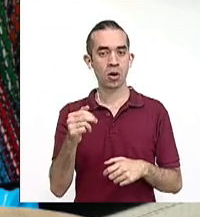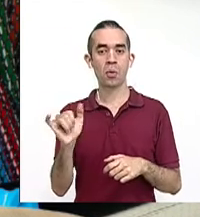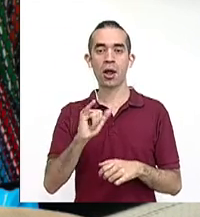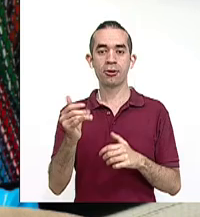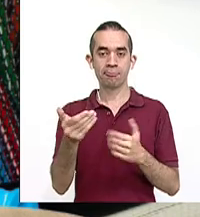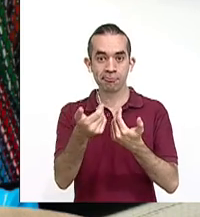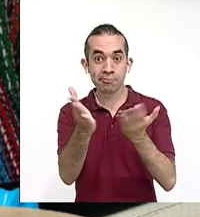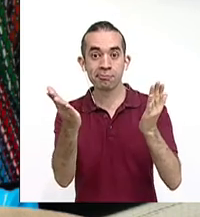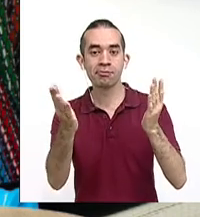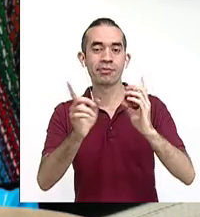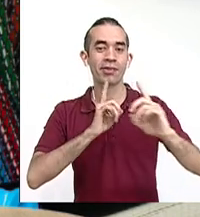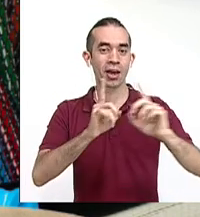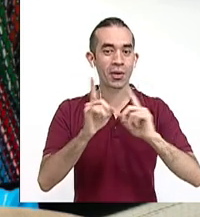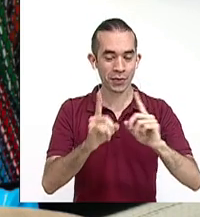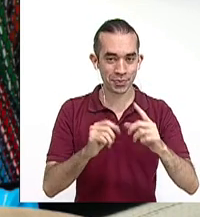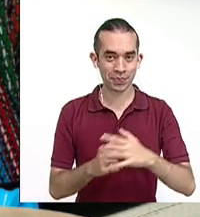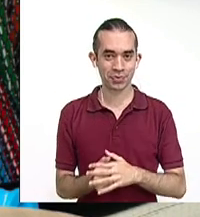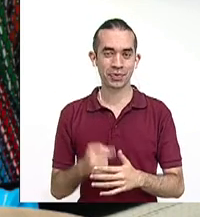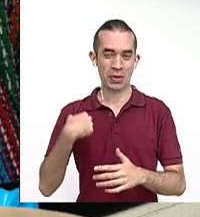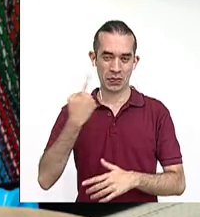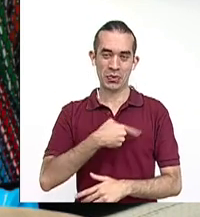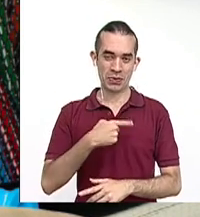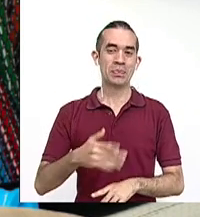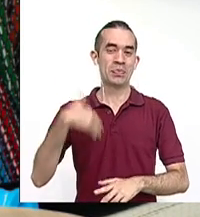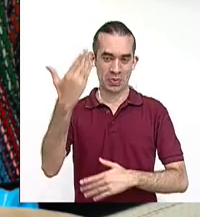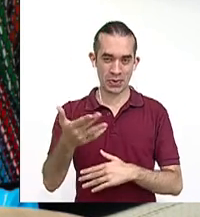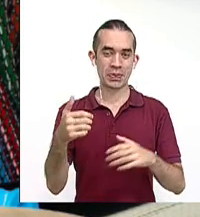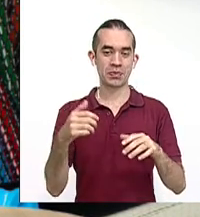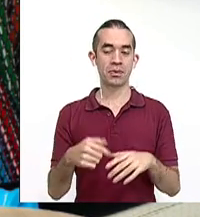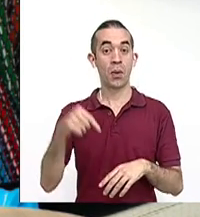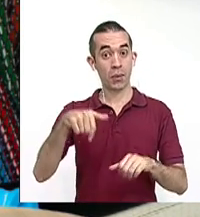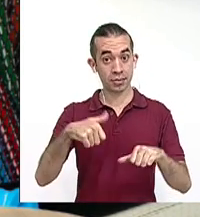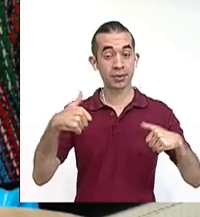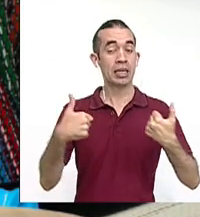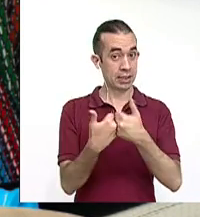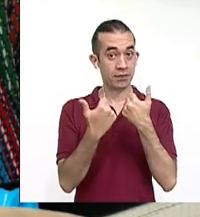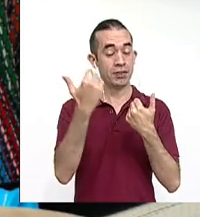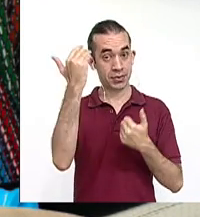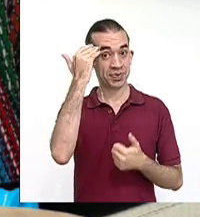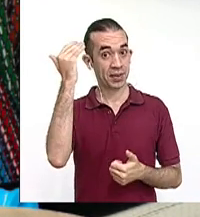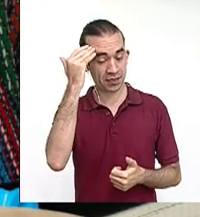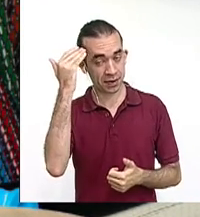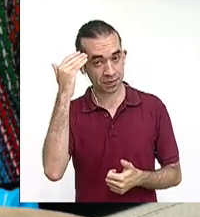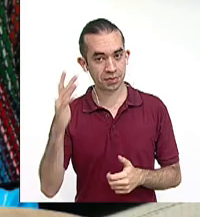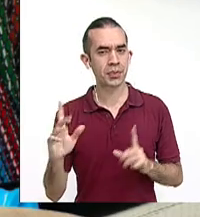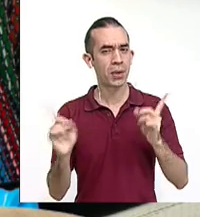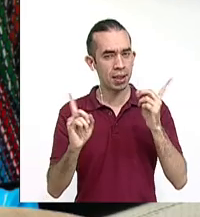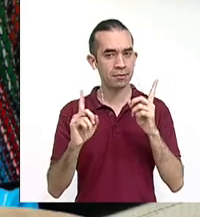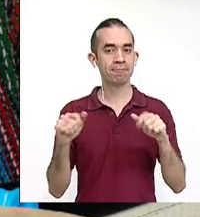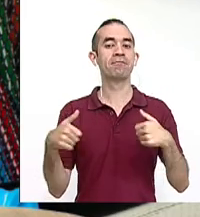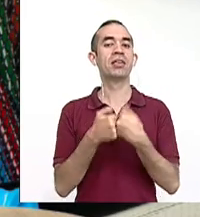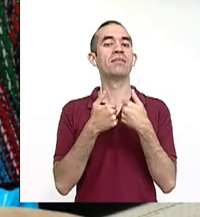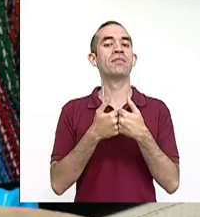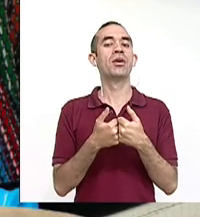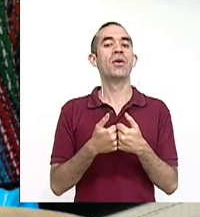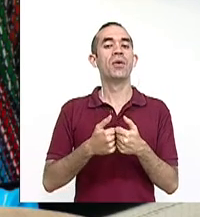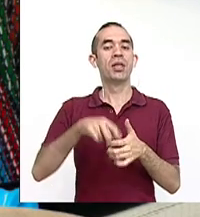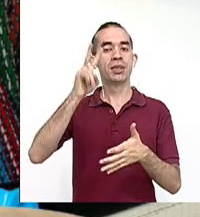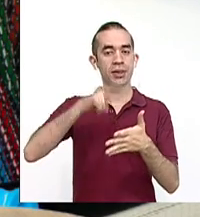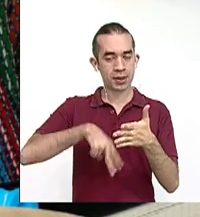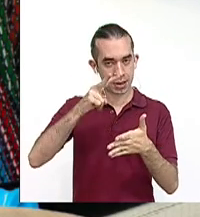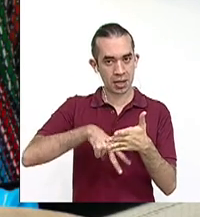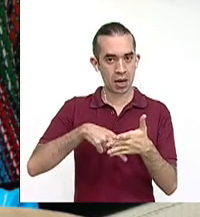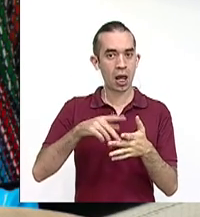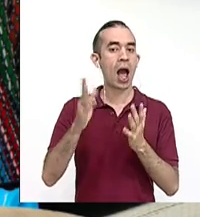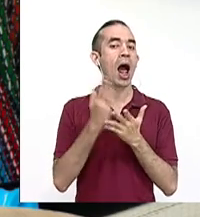Y eso es lo que vamos a hacer. Por eso tenemos un desafío en nuestra clase de hoy. Sí, el desafío de leer un texto ensayístico.